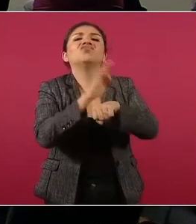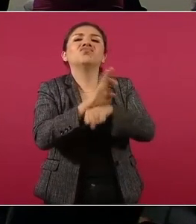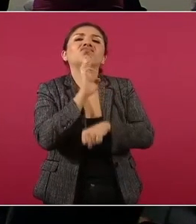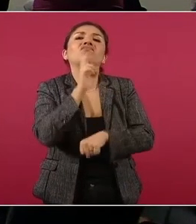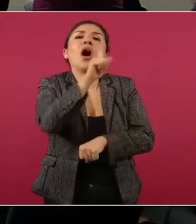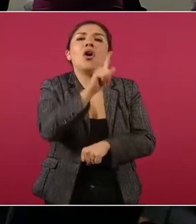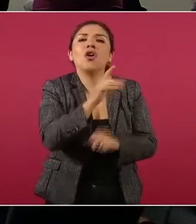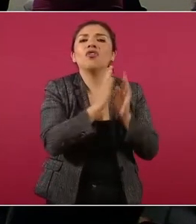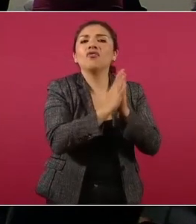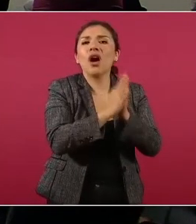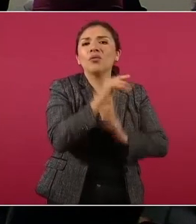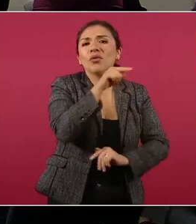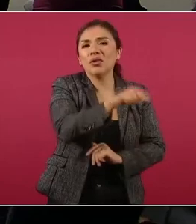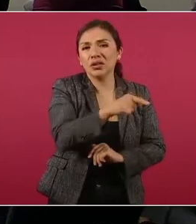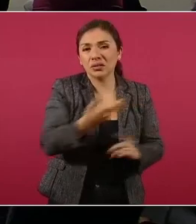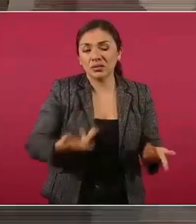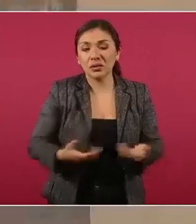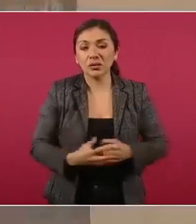Ya está cediendo, presidente.